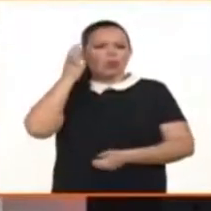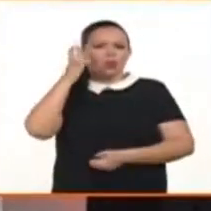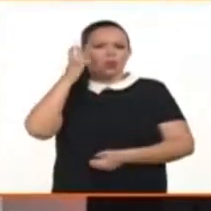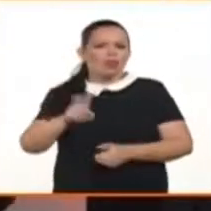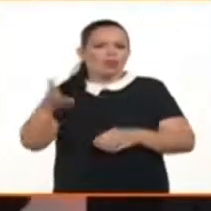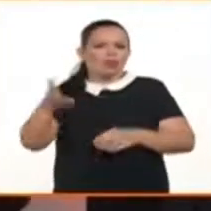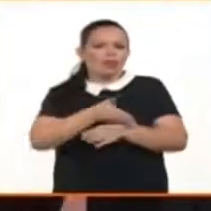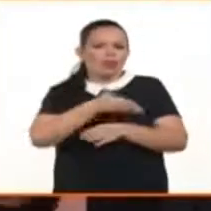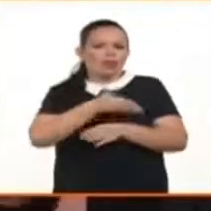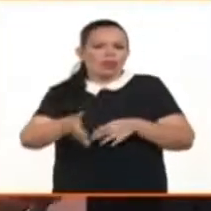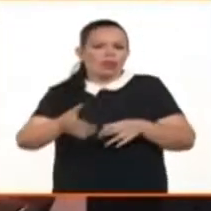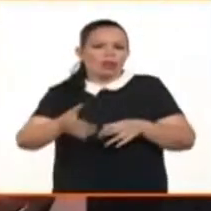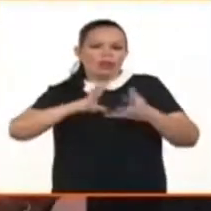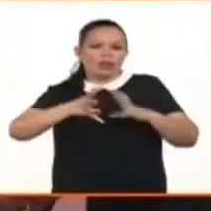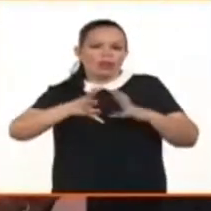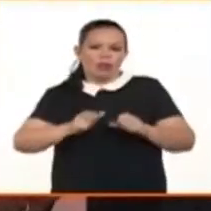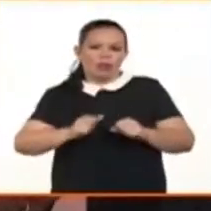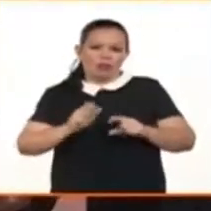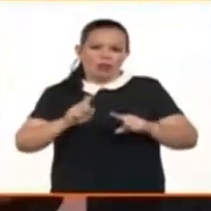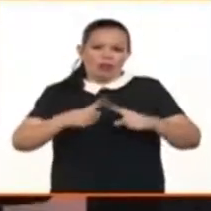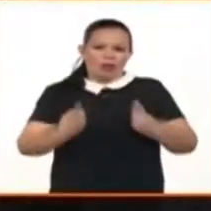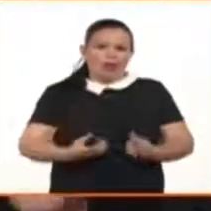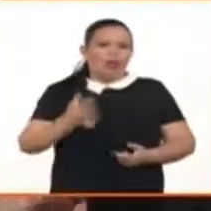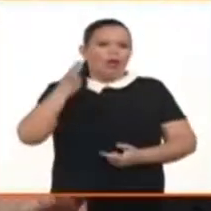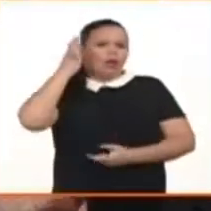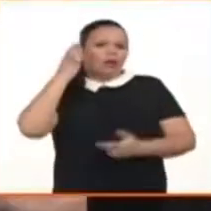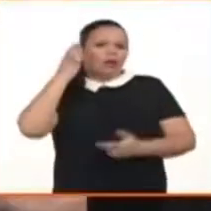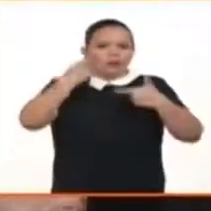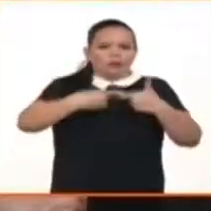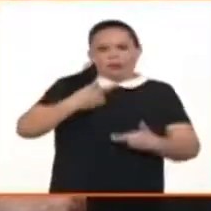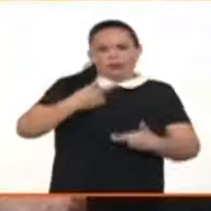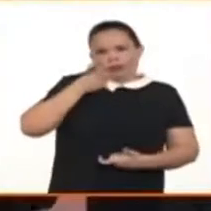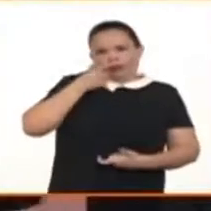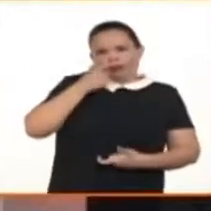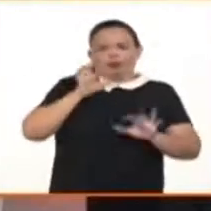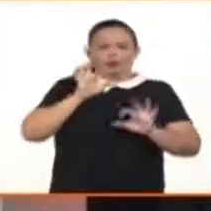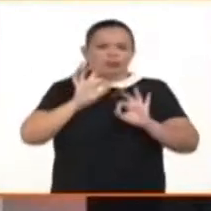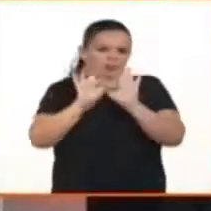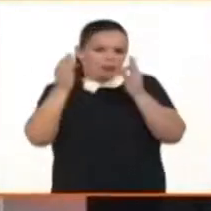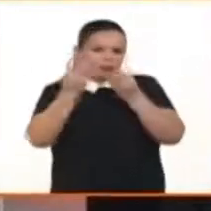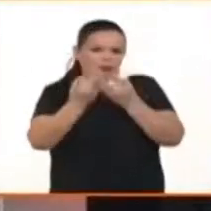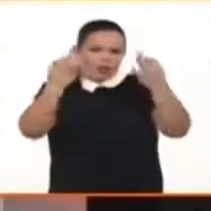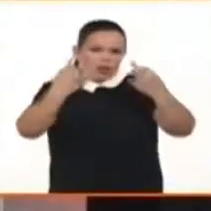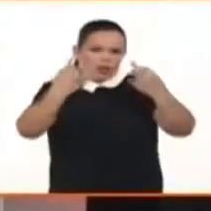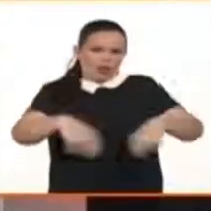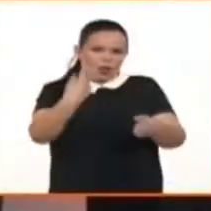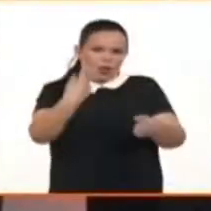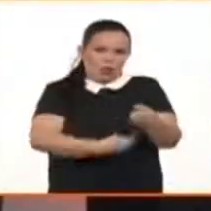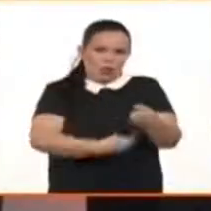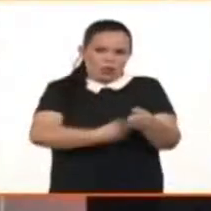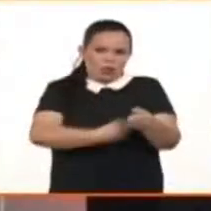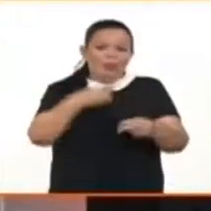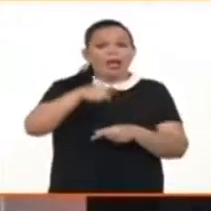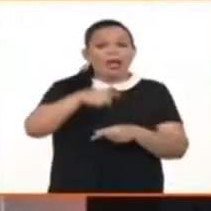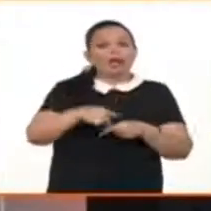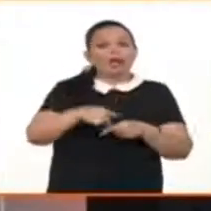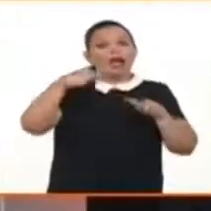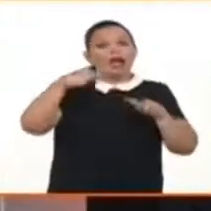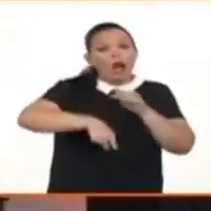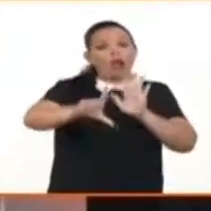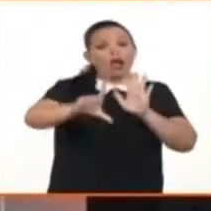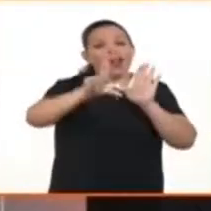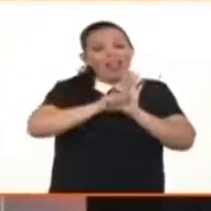Aquí están no solo las mujeres heterosexuales o que viven en familias nucleares. Aquí están las mujeres lesbianas, están las mujeres trans,